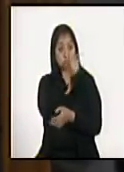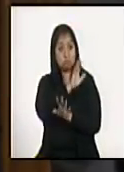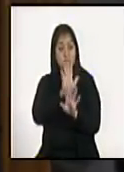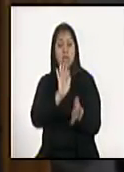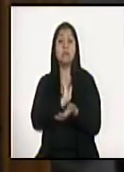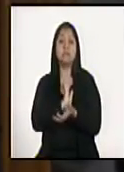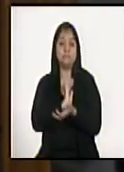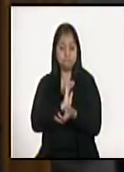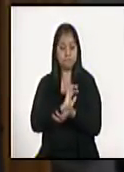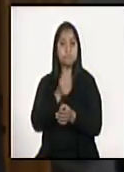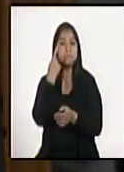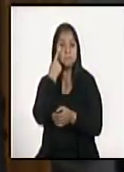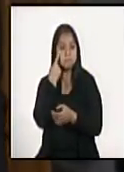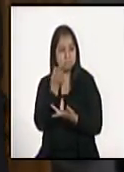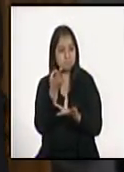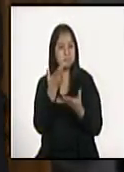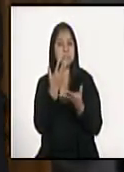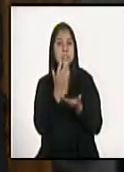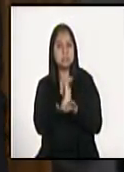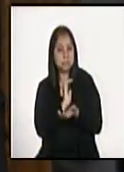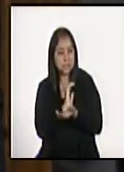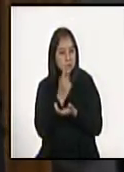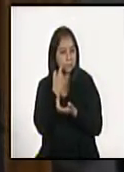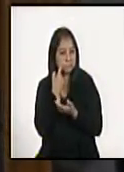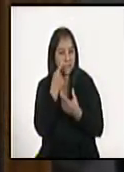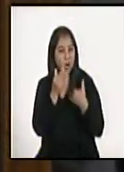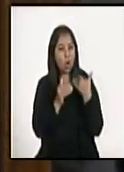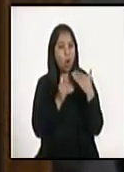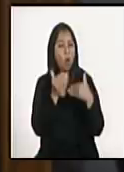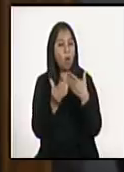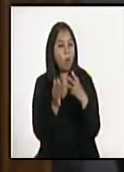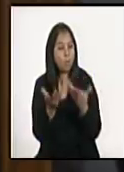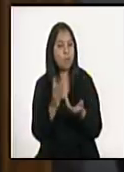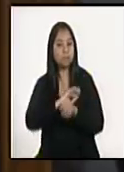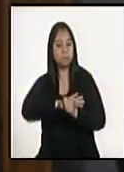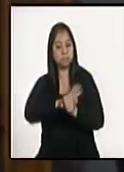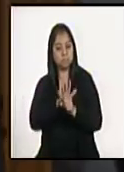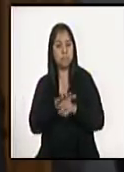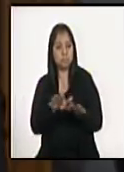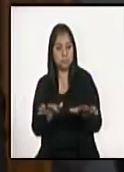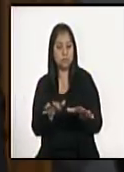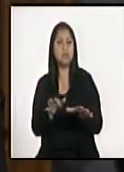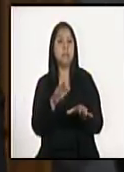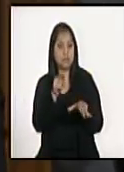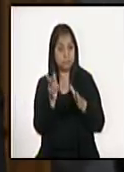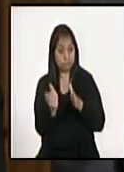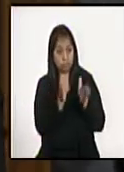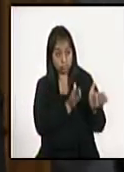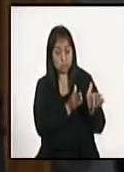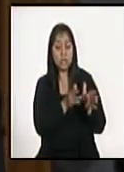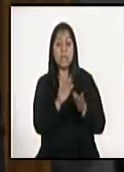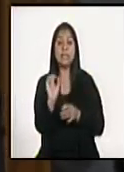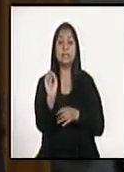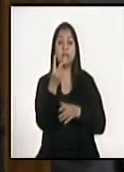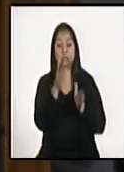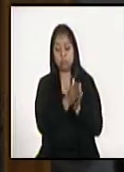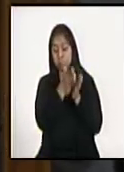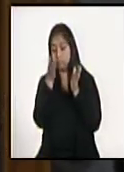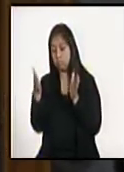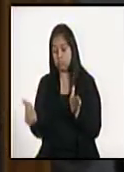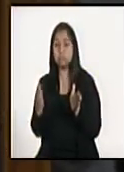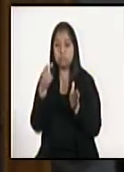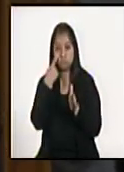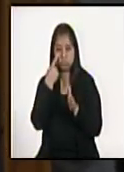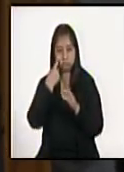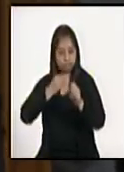con el desarrollo del COVID-19 para que nosotros en una segunda fase de ser necesaria ya vamos a tener nosotros más medidas más